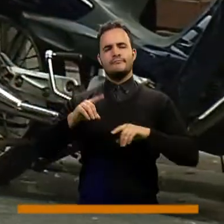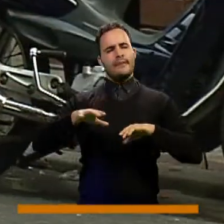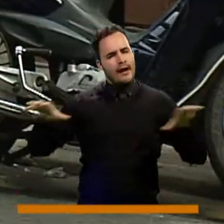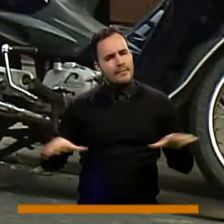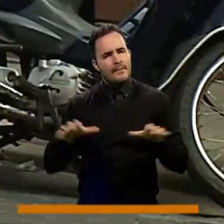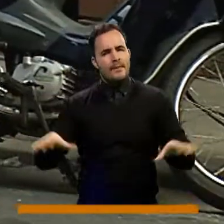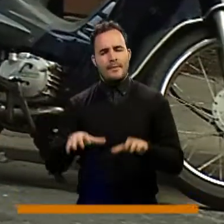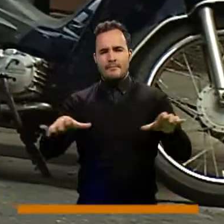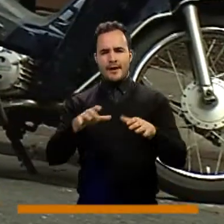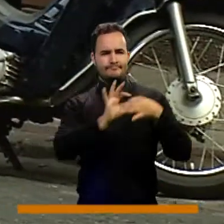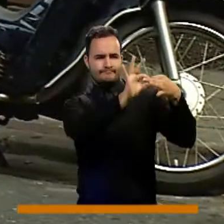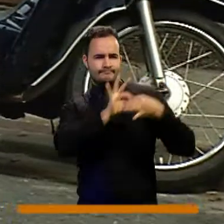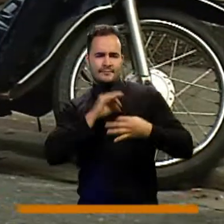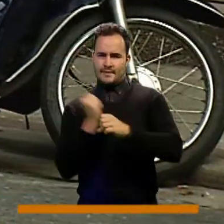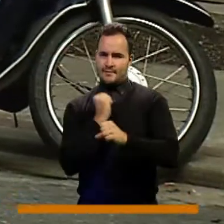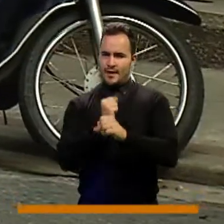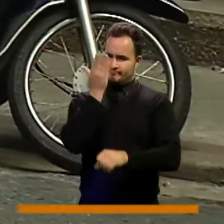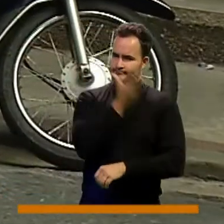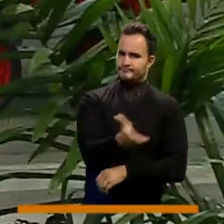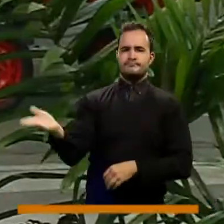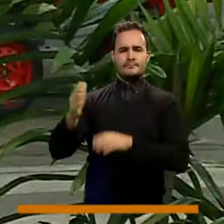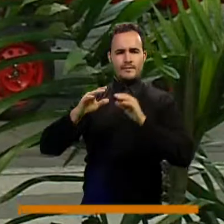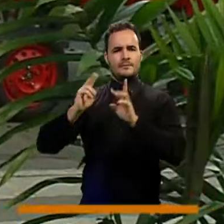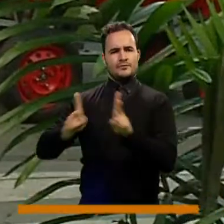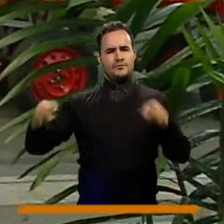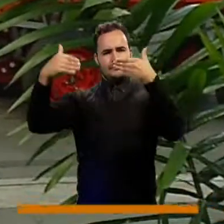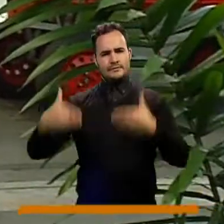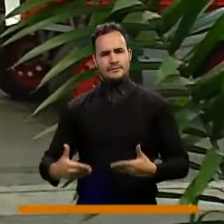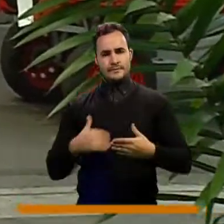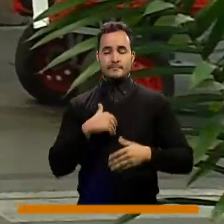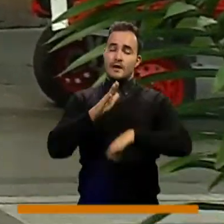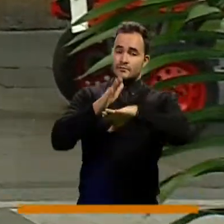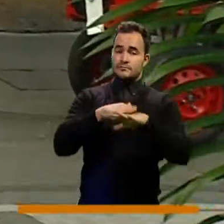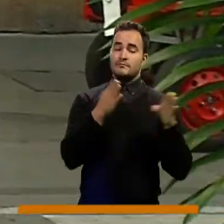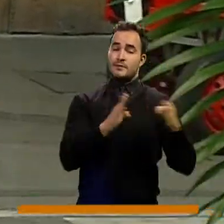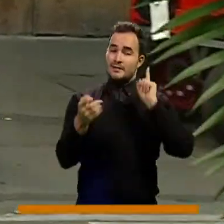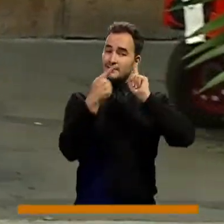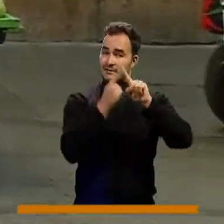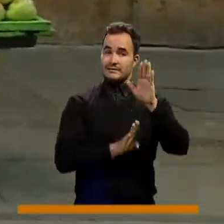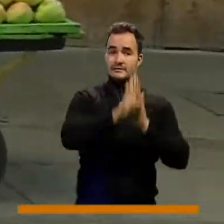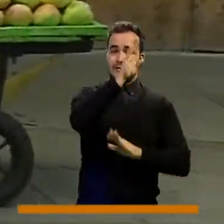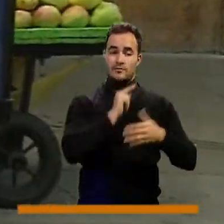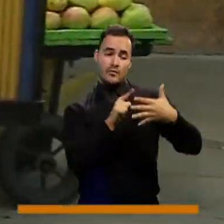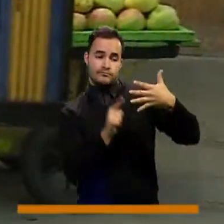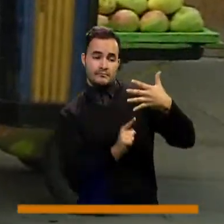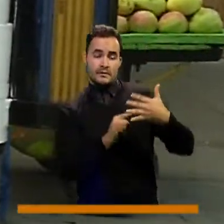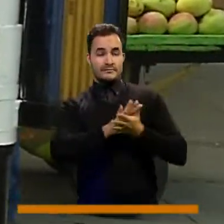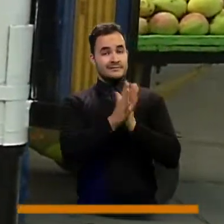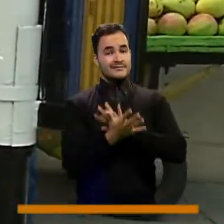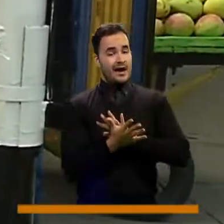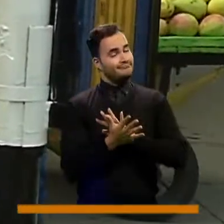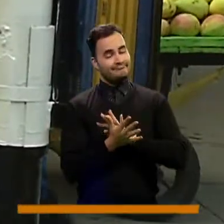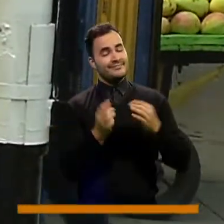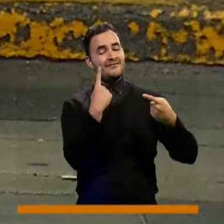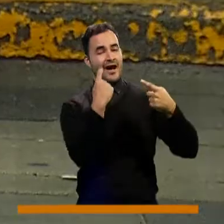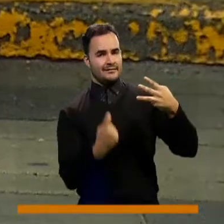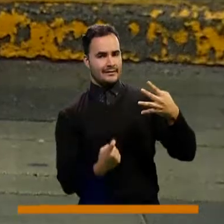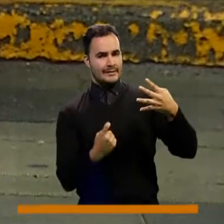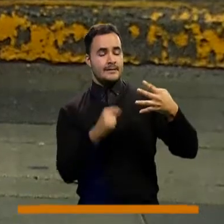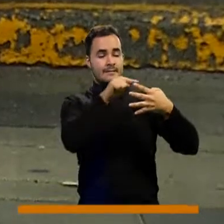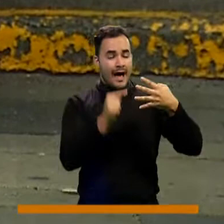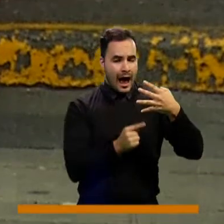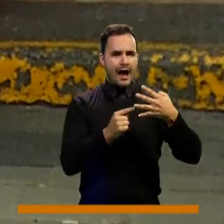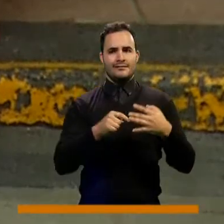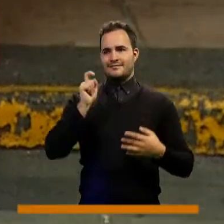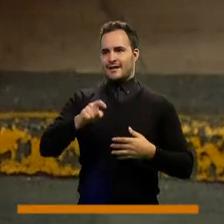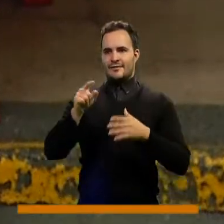lideremos en el 2021 acciones concretas y propuestas concretas. Tenemos pendientes desde el plan de desarrollo y estos